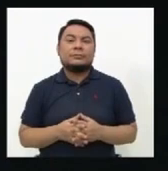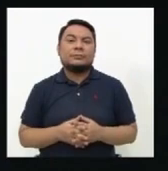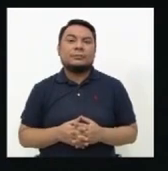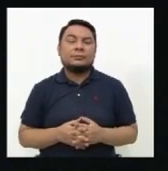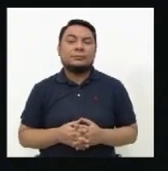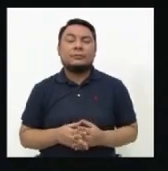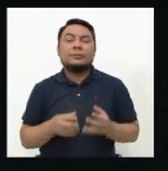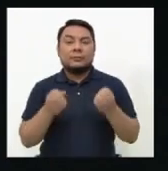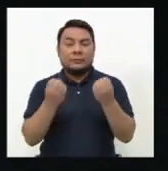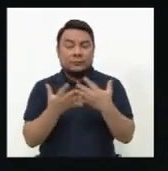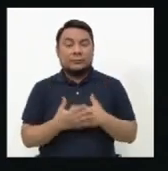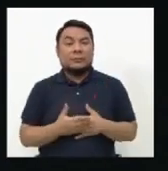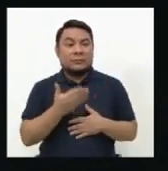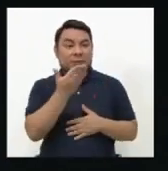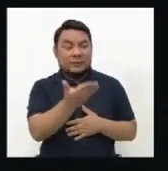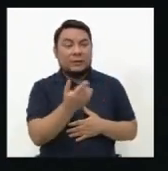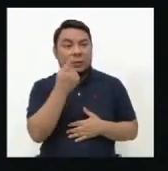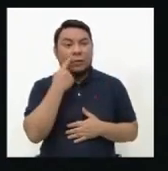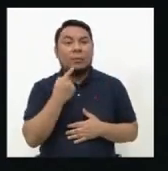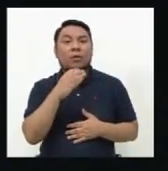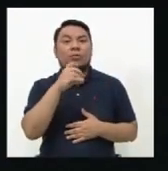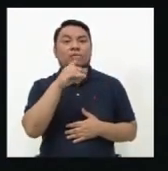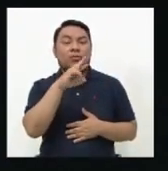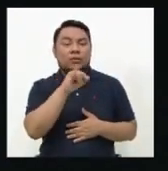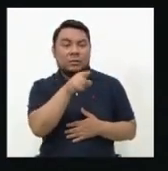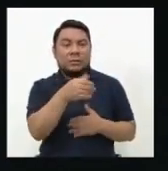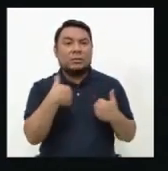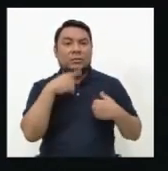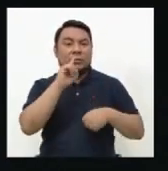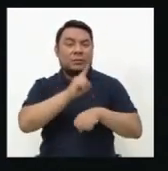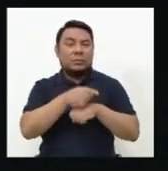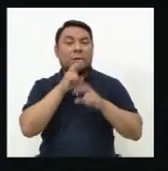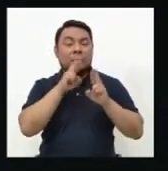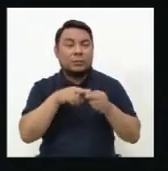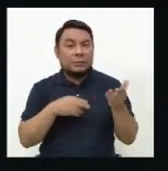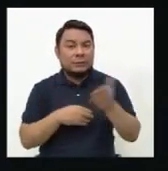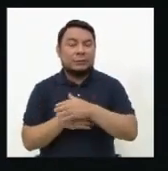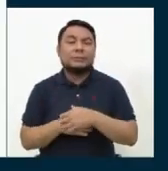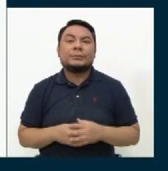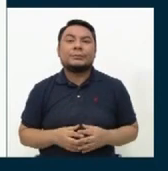Muy bien, candidato Marco Cordori Carpio tiene un minuto para responder.